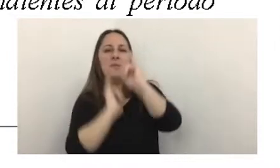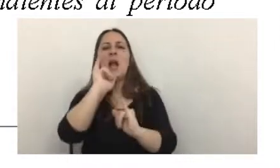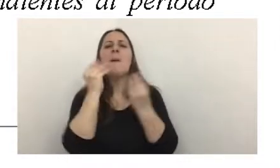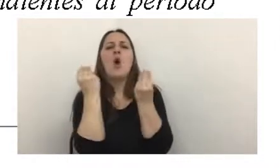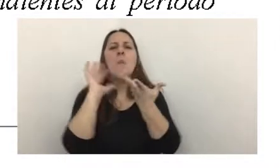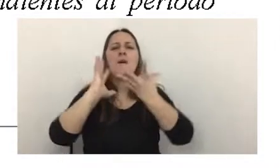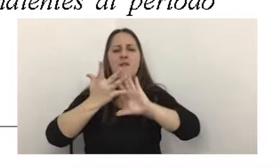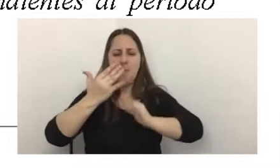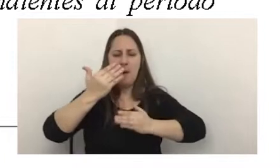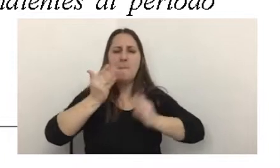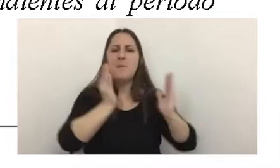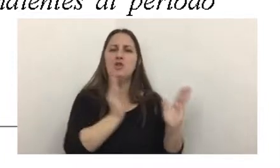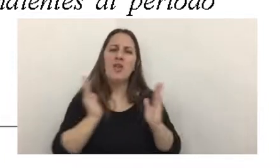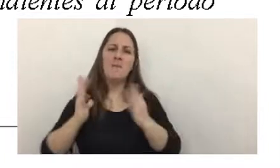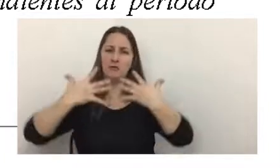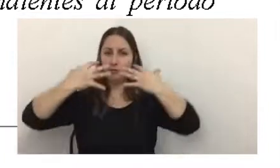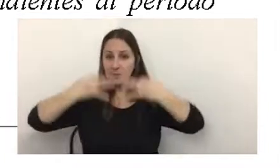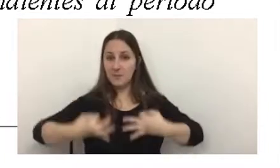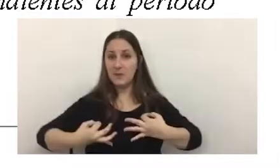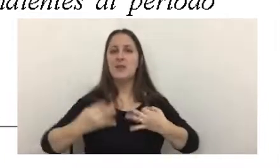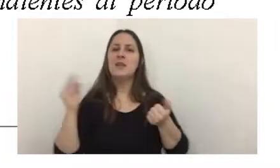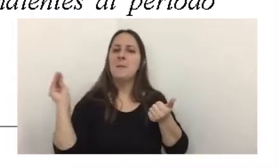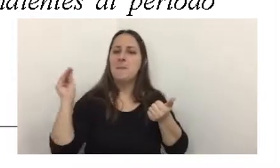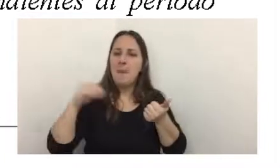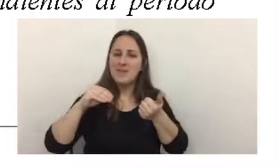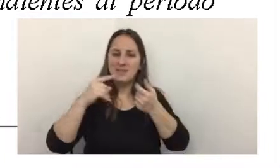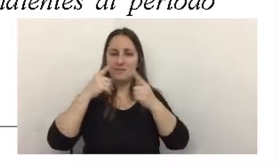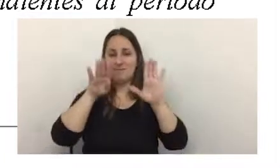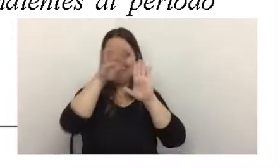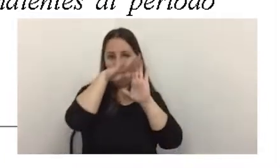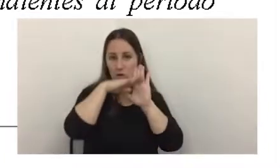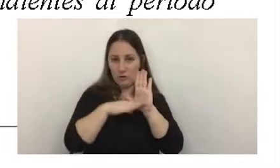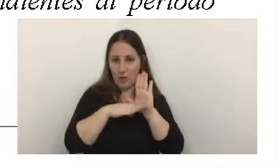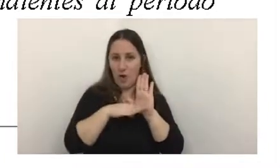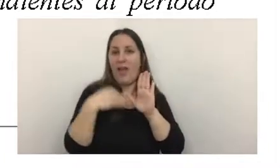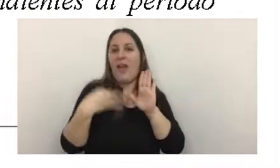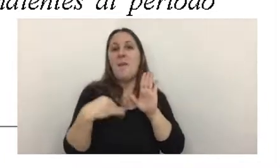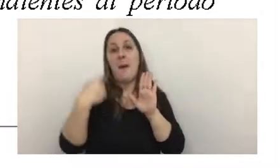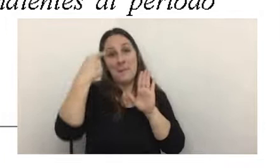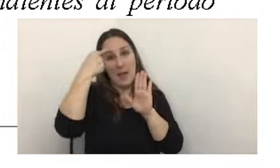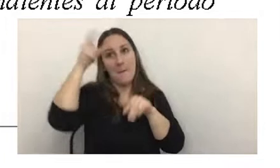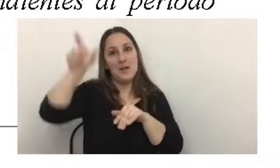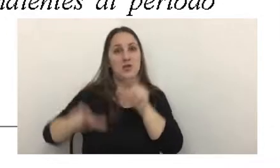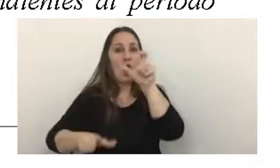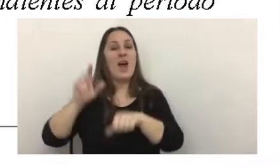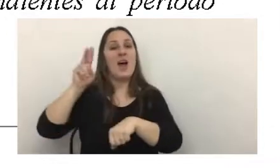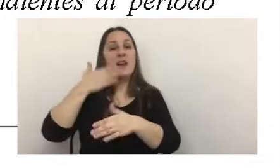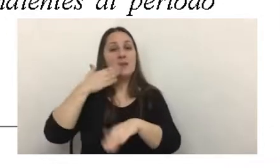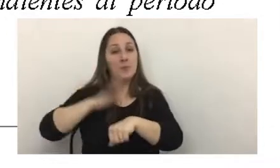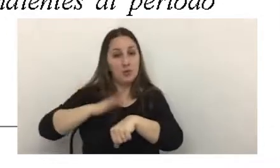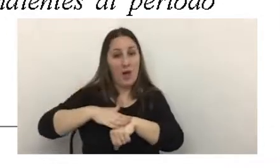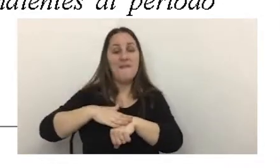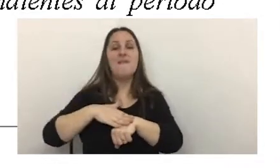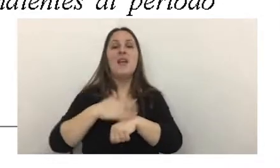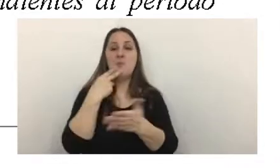procedimiento, formalidades y demás condiciones que debían considerar los responsables del impuesto sobre